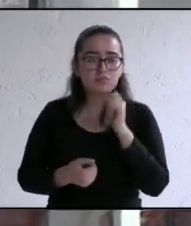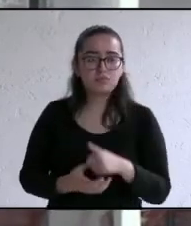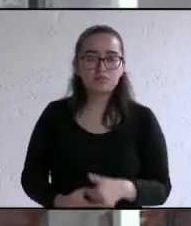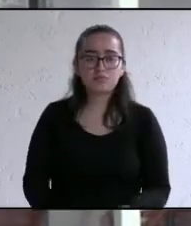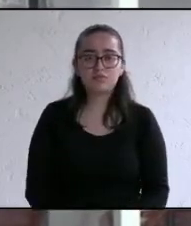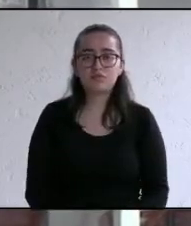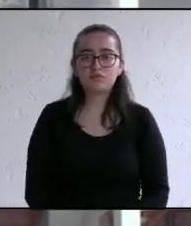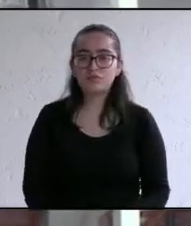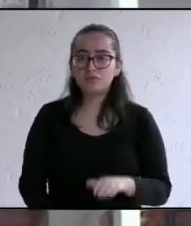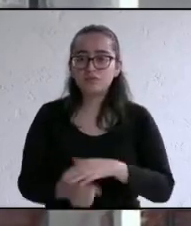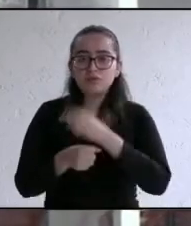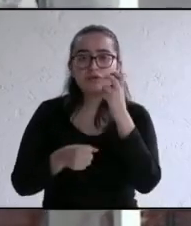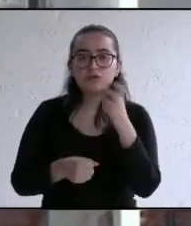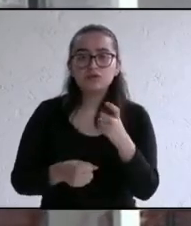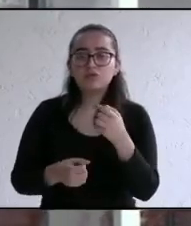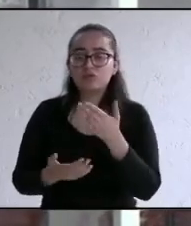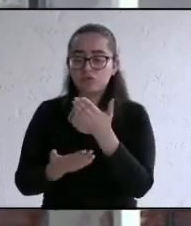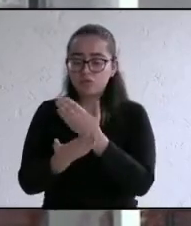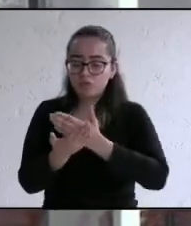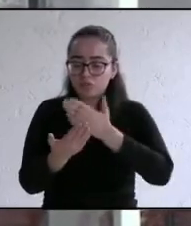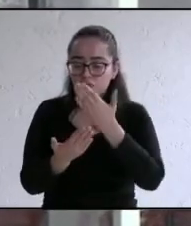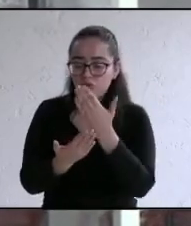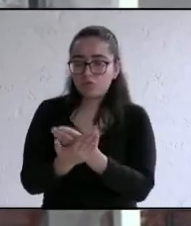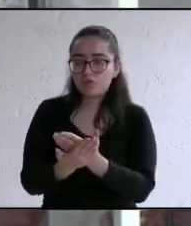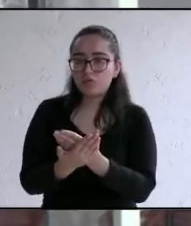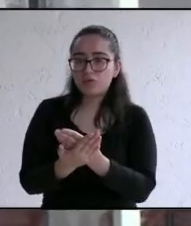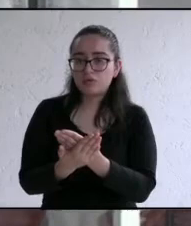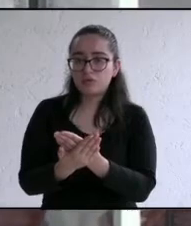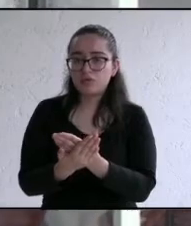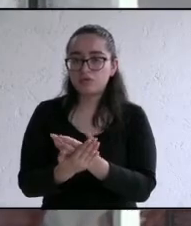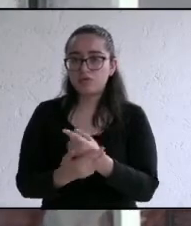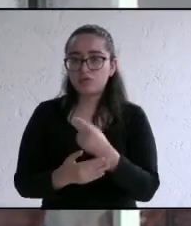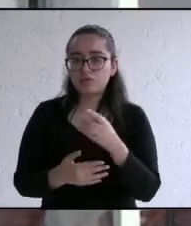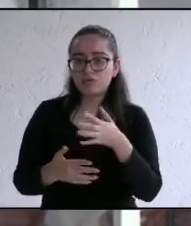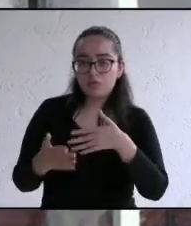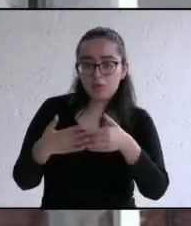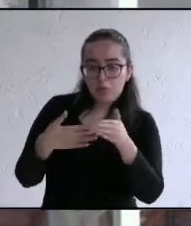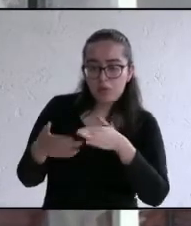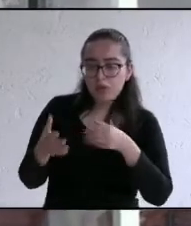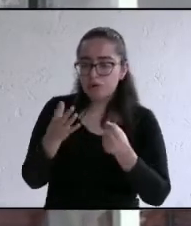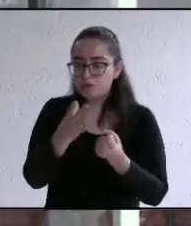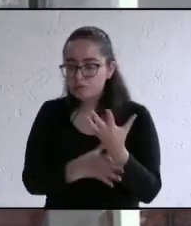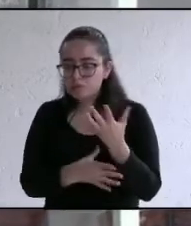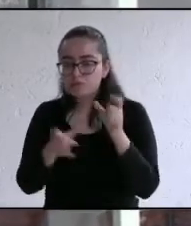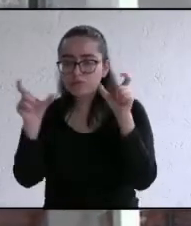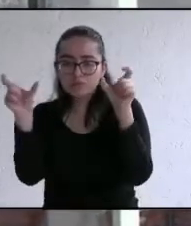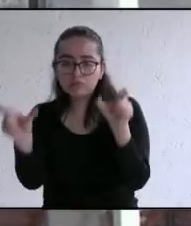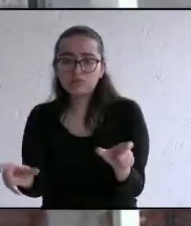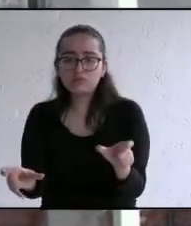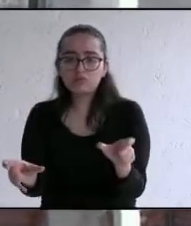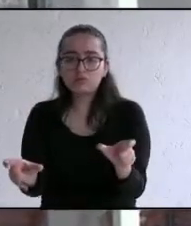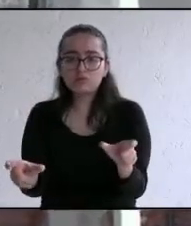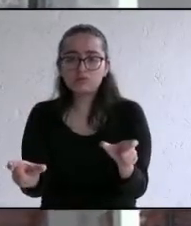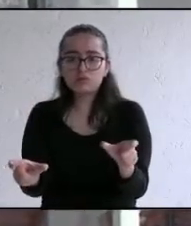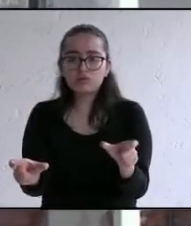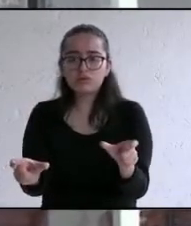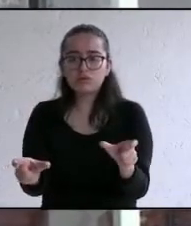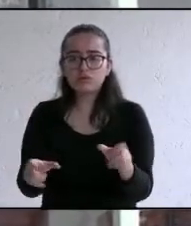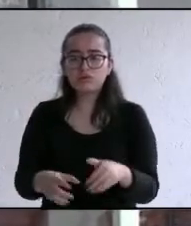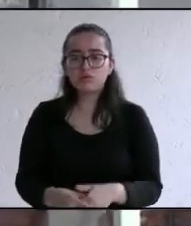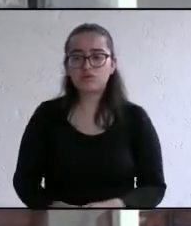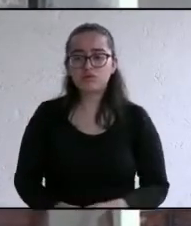por lo tanto traigo una propuesta que abarca implementar un nuevo modelo de seguridad para el municipio queremos implementar